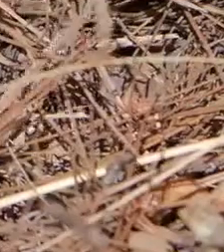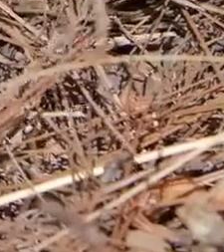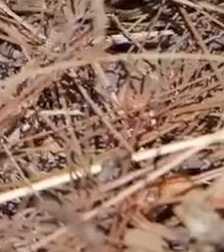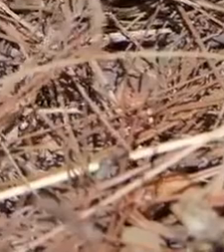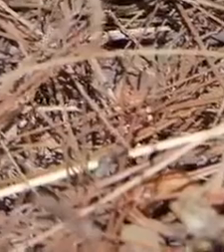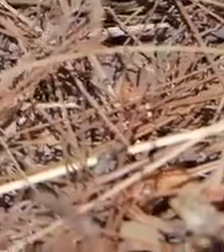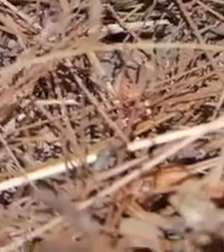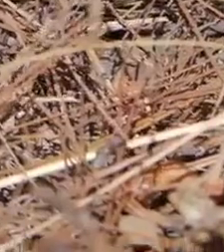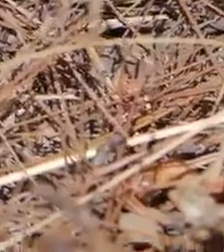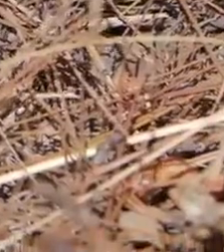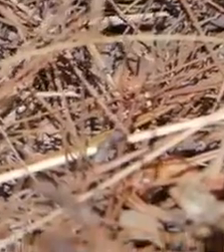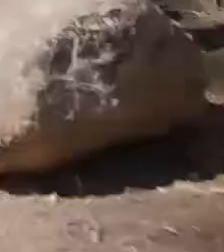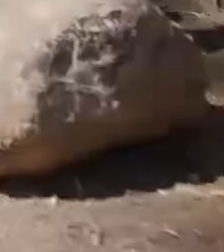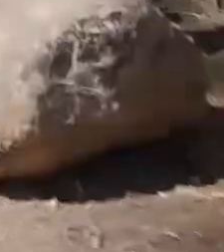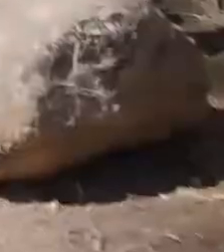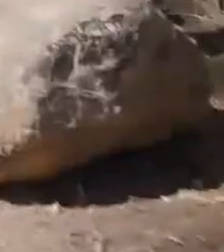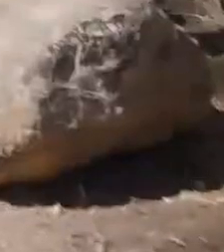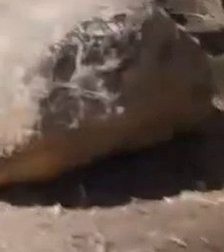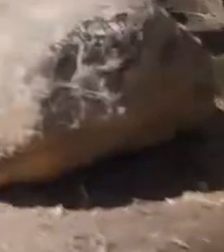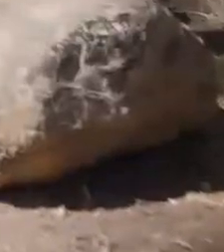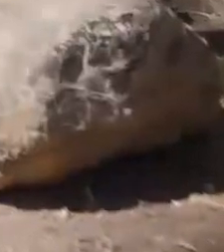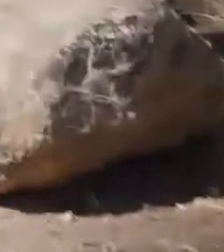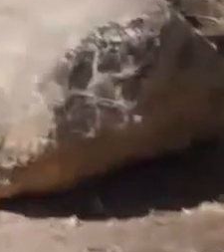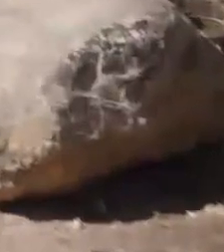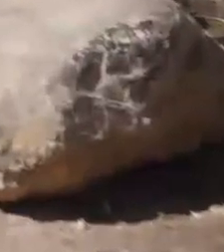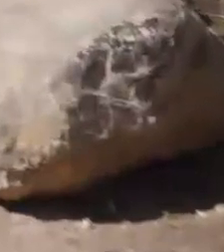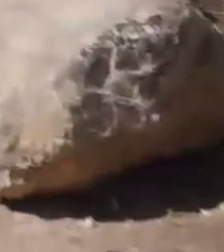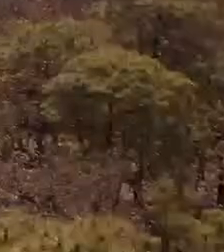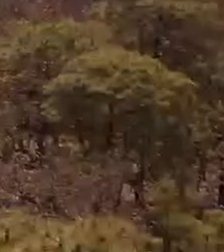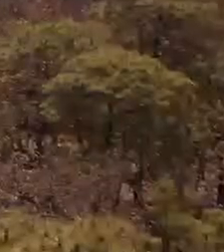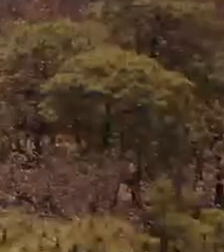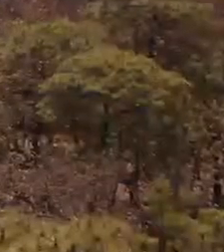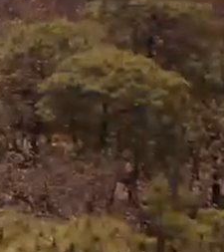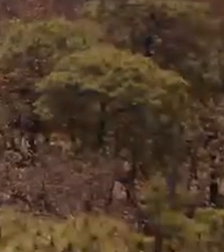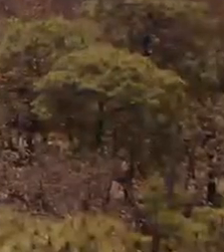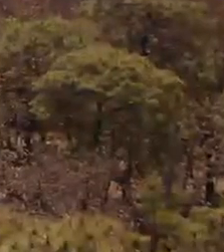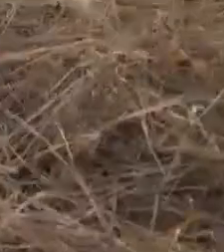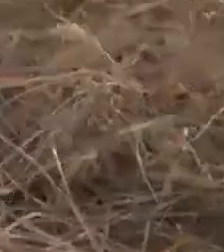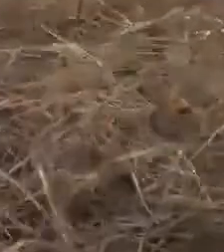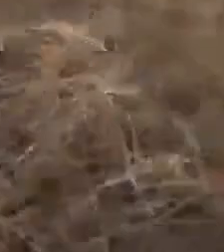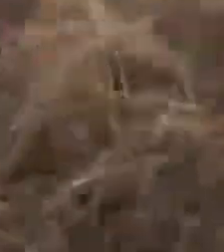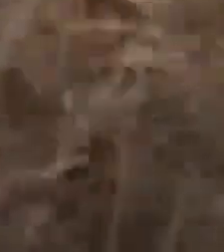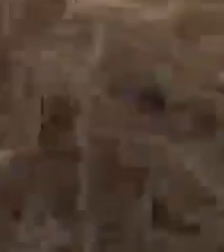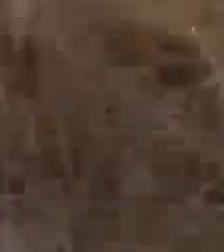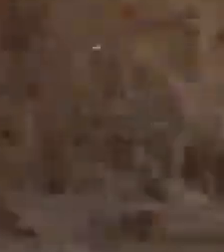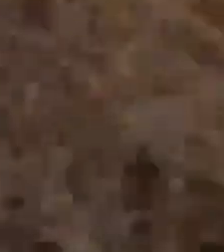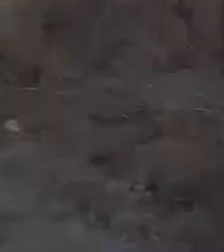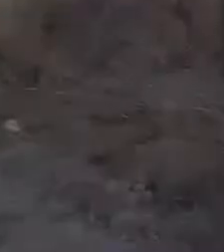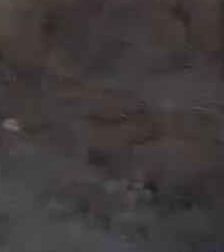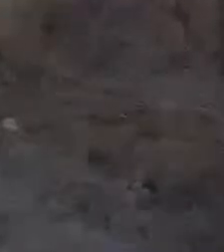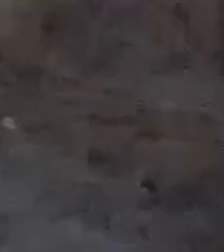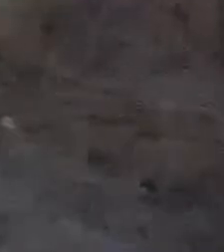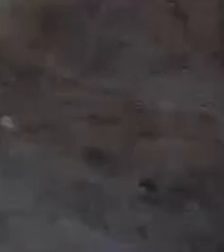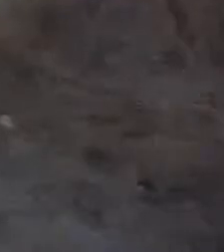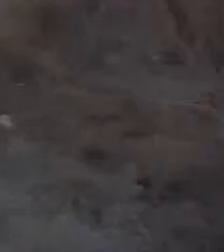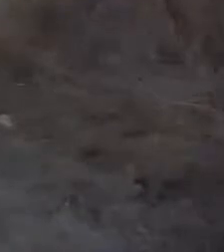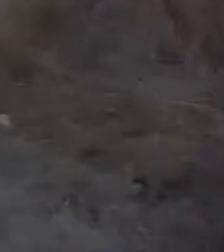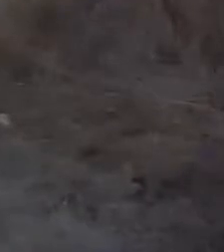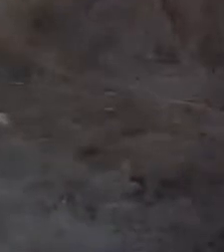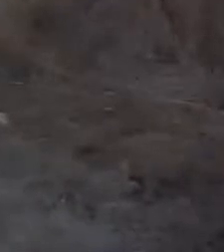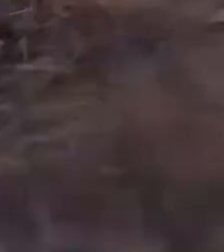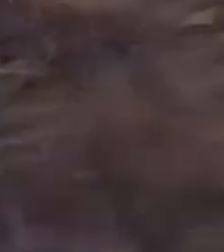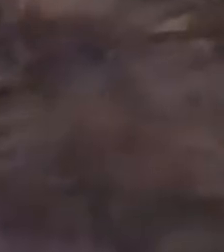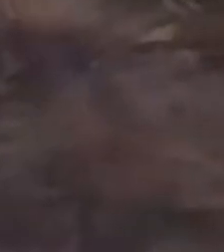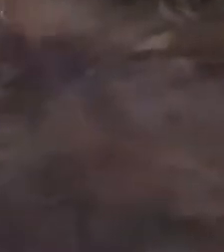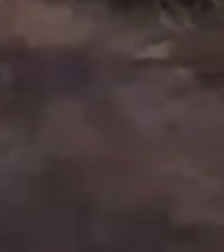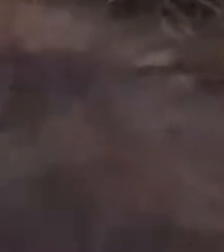o en carretera, no arrojes cerillos o cigarros encendidos. Evita hacer fogatas en zonas forestales. Si haces una quema agropecuaria, avisa a tu municipio y recuerda